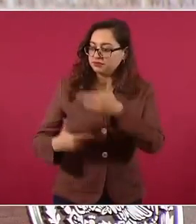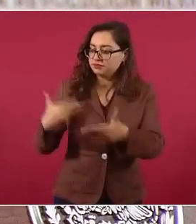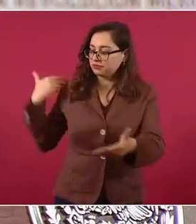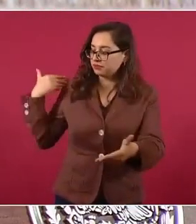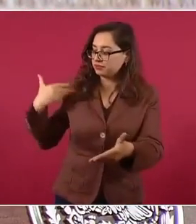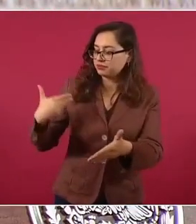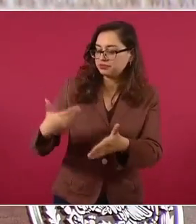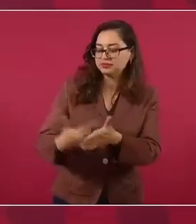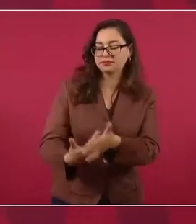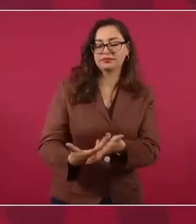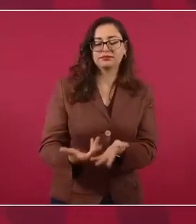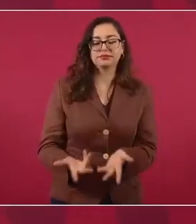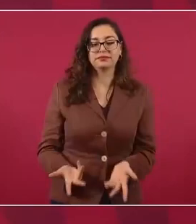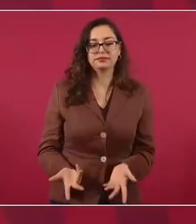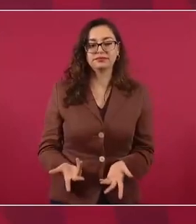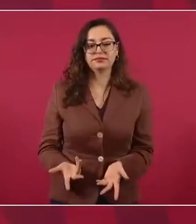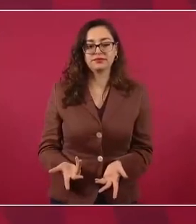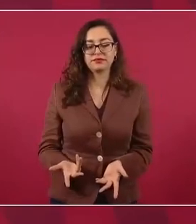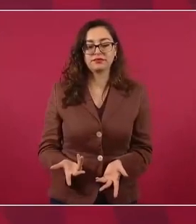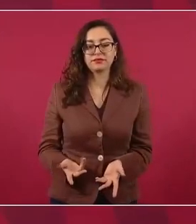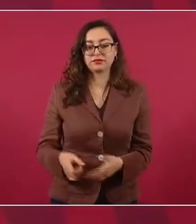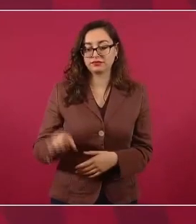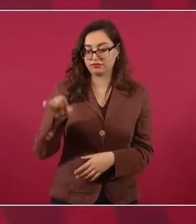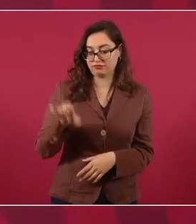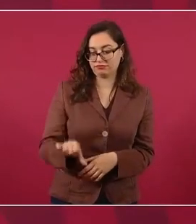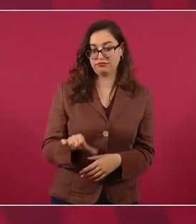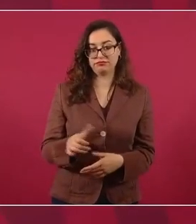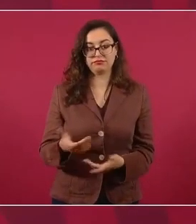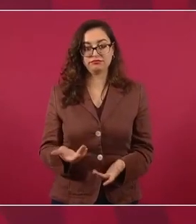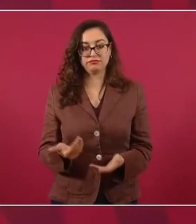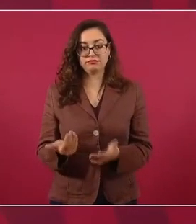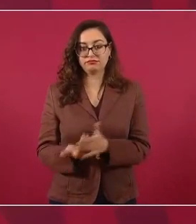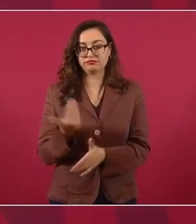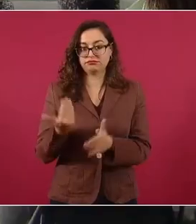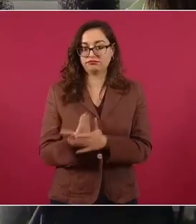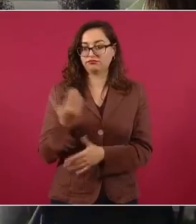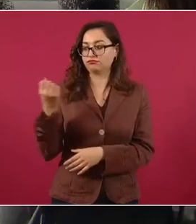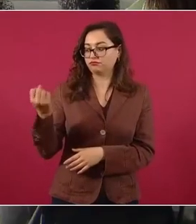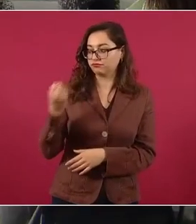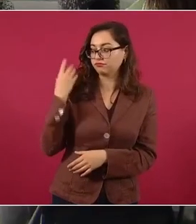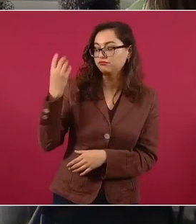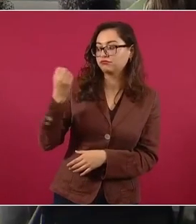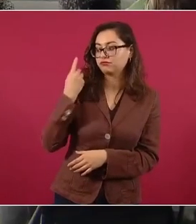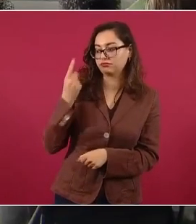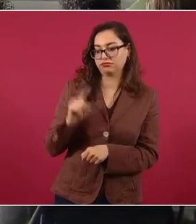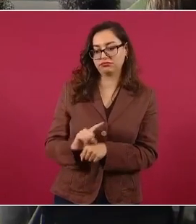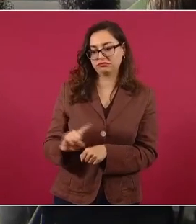estas mañaneras, las ven,